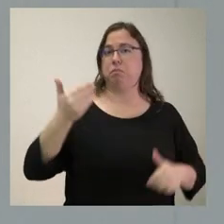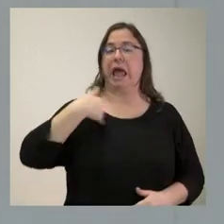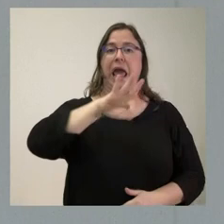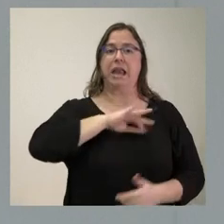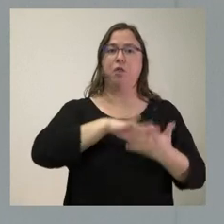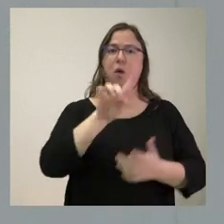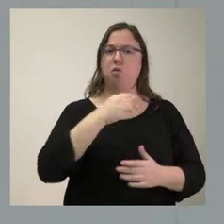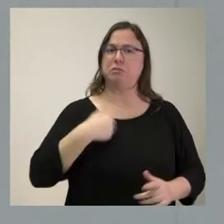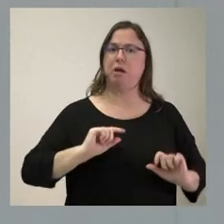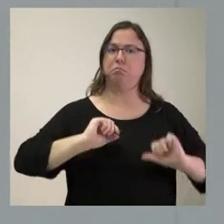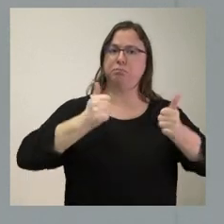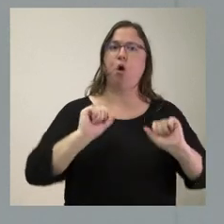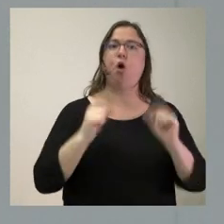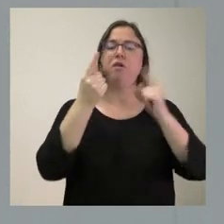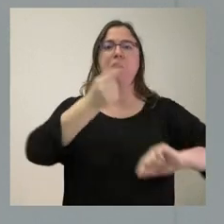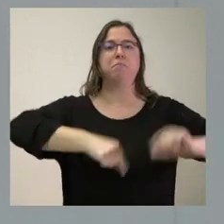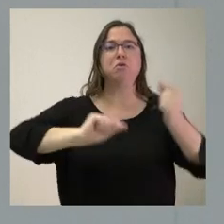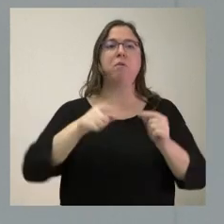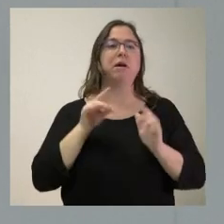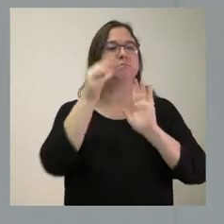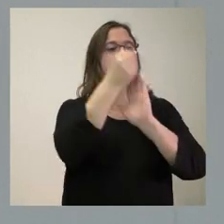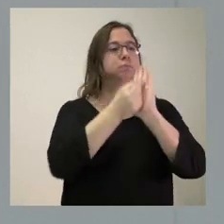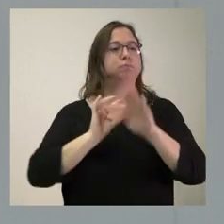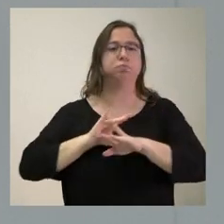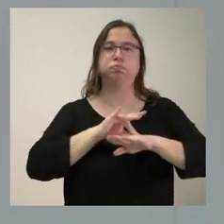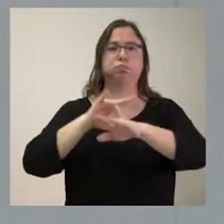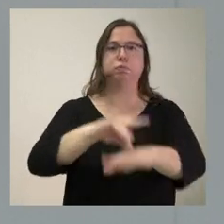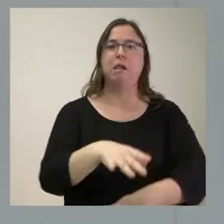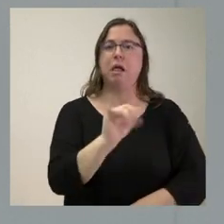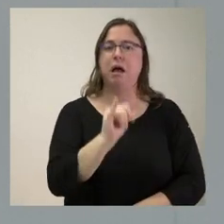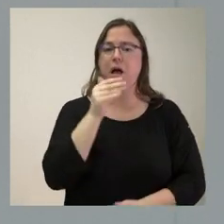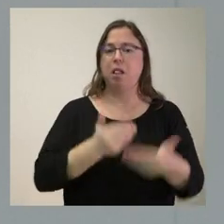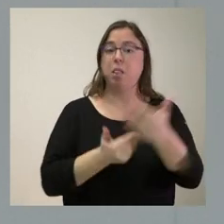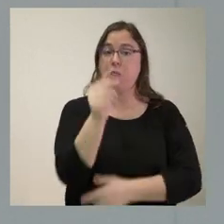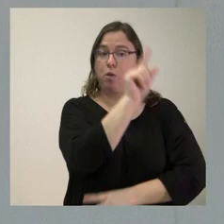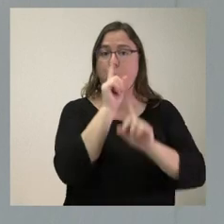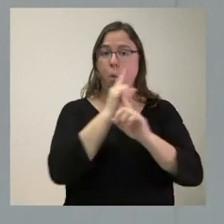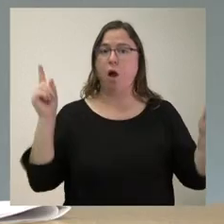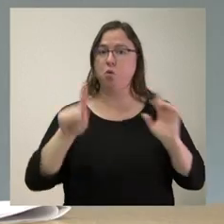enero y que tenemos una hoja de ruta inmediata para el momento de los próximos 12 meses.